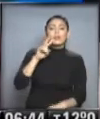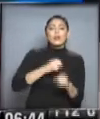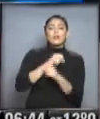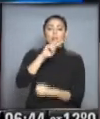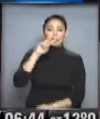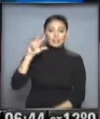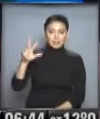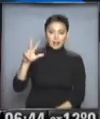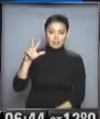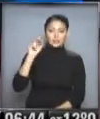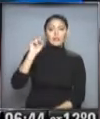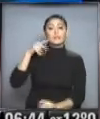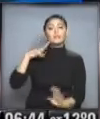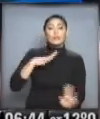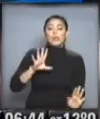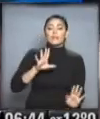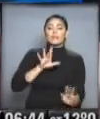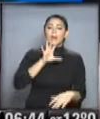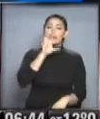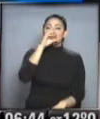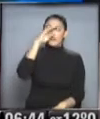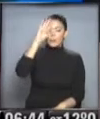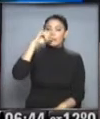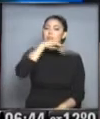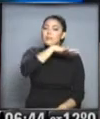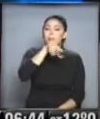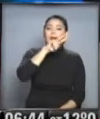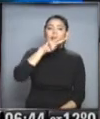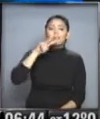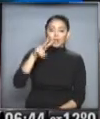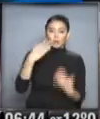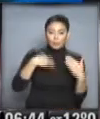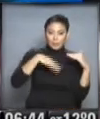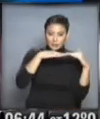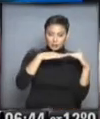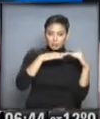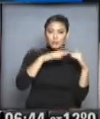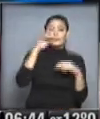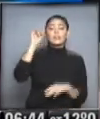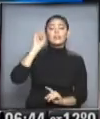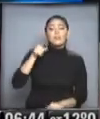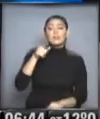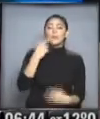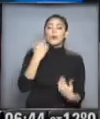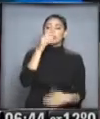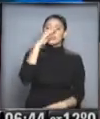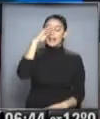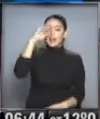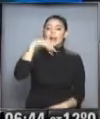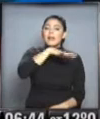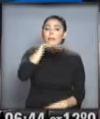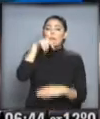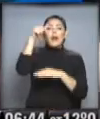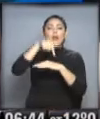23 grados. Y todavía también en el norte de La Pampa, 22 grados la temperatura máxima. Por el sur de La Pampa quizás aumente un poquito la